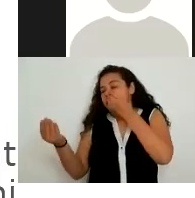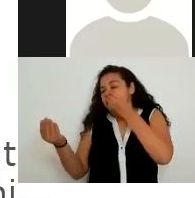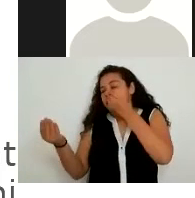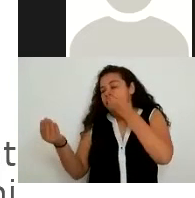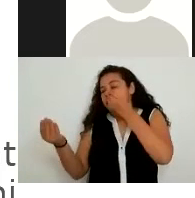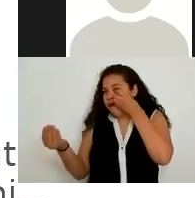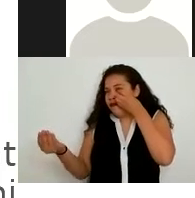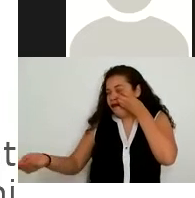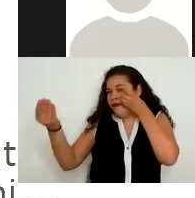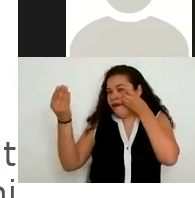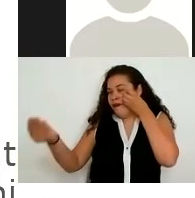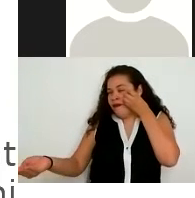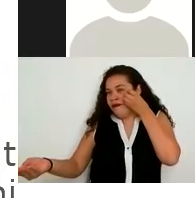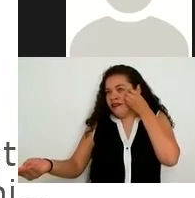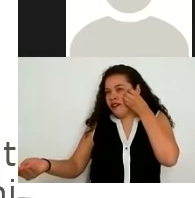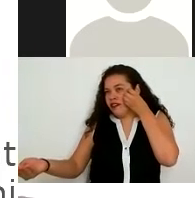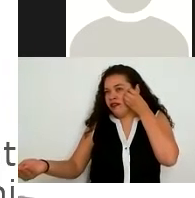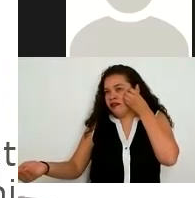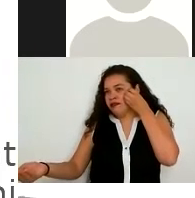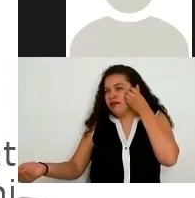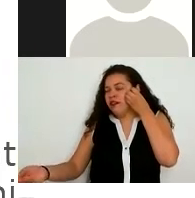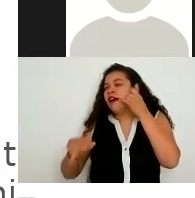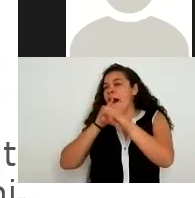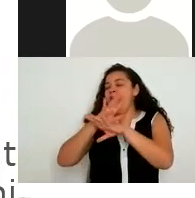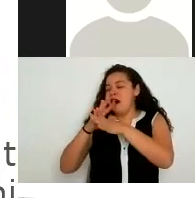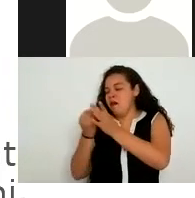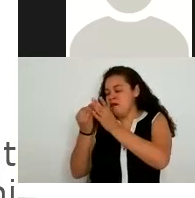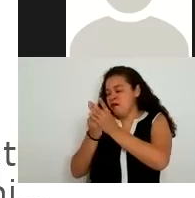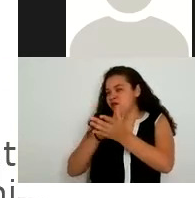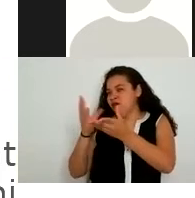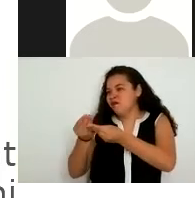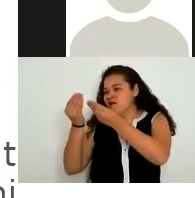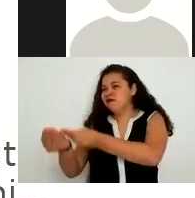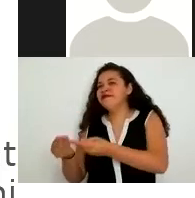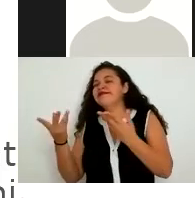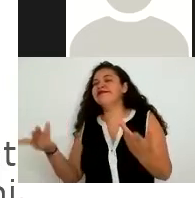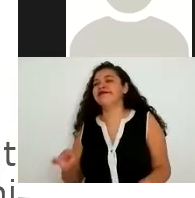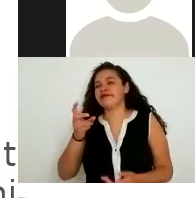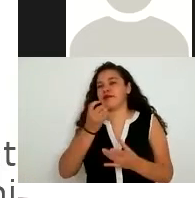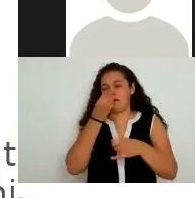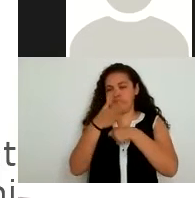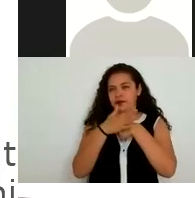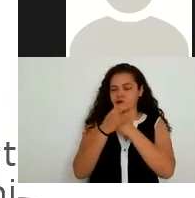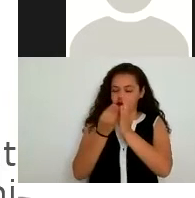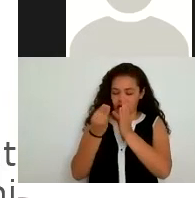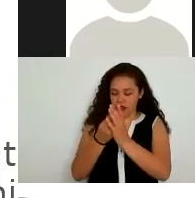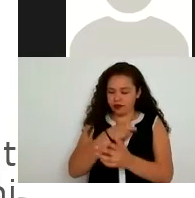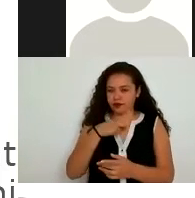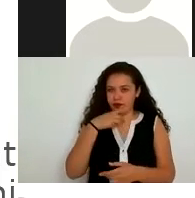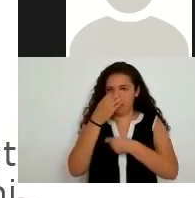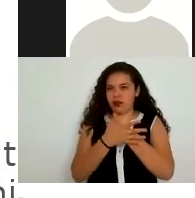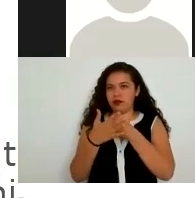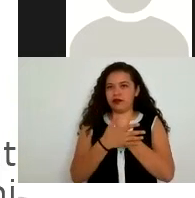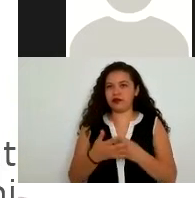tenemos que entregar se encuentran datos personales entonces ahí en el aviso de privacidad se tiene que declarar a quienes